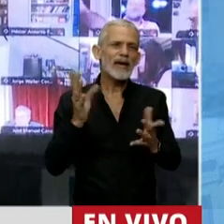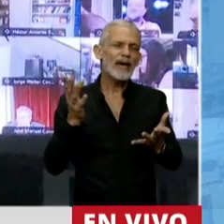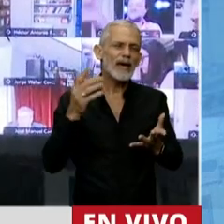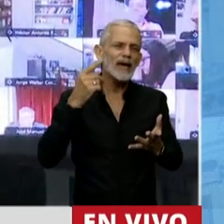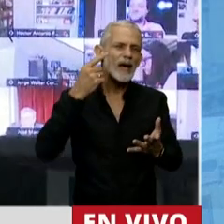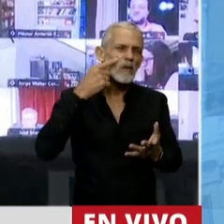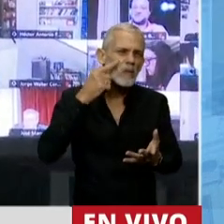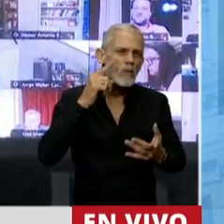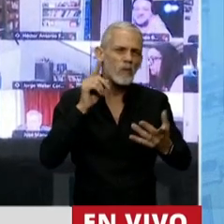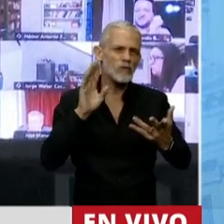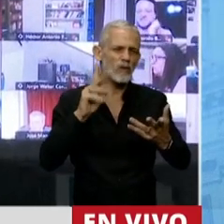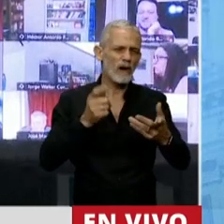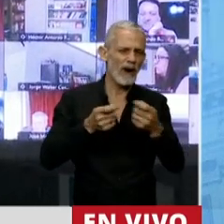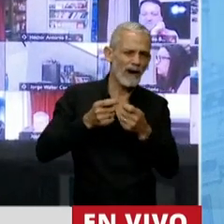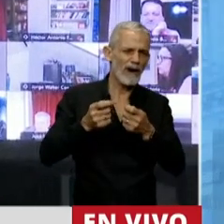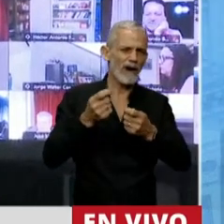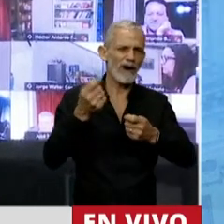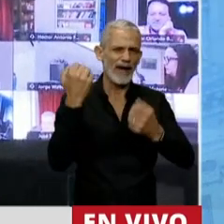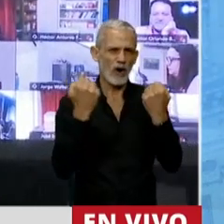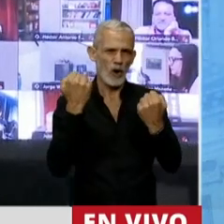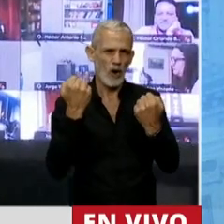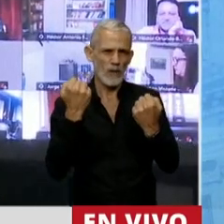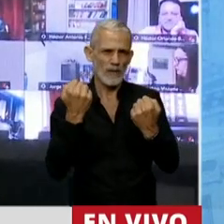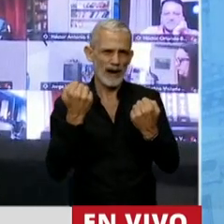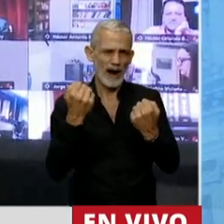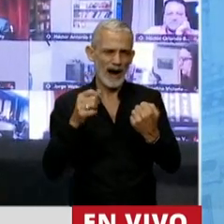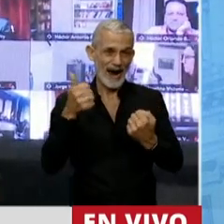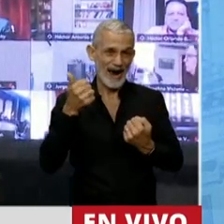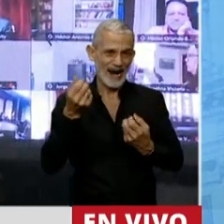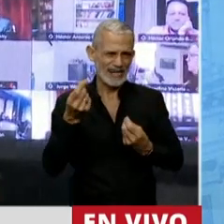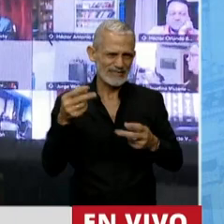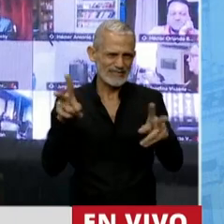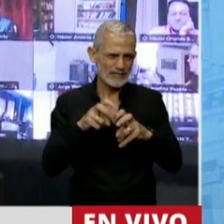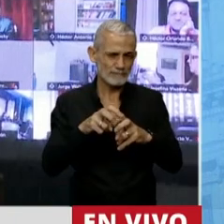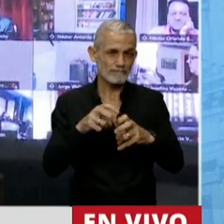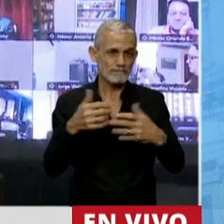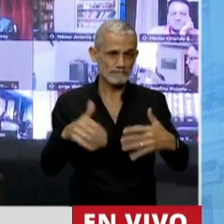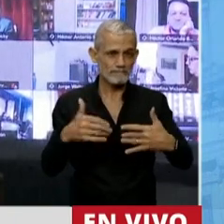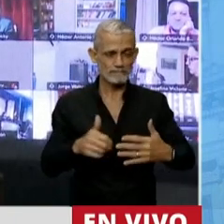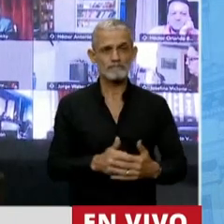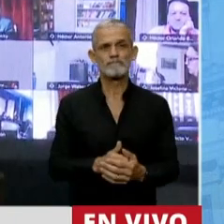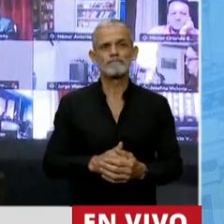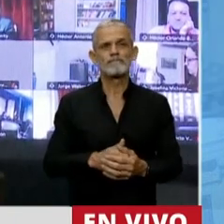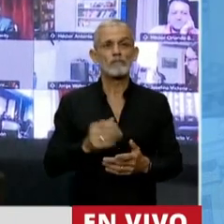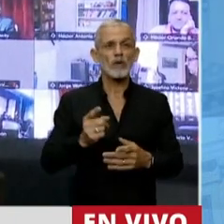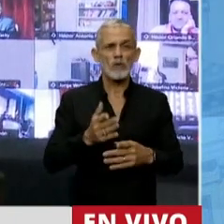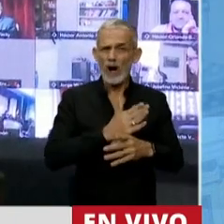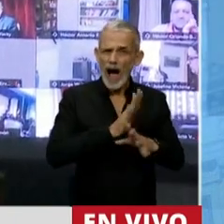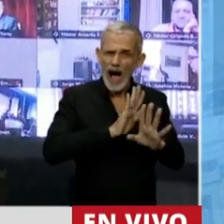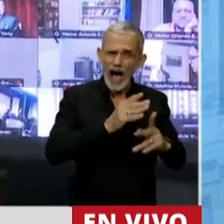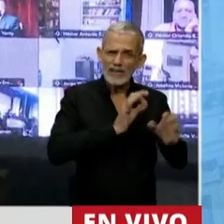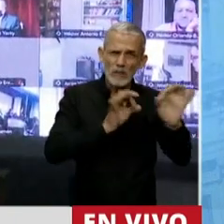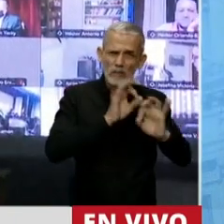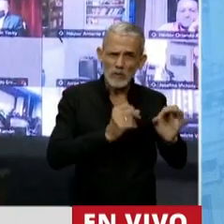y la especulación económica. Y esto lo marcamos previo a que ingrese el proyecto,